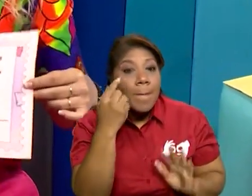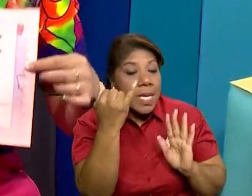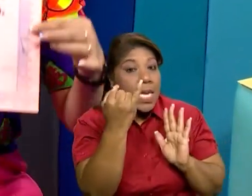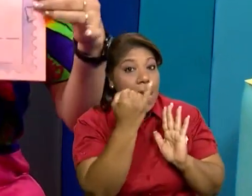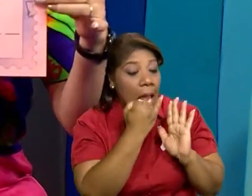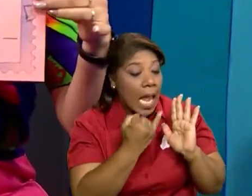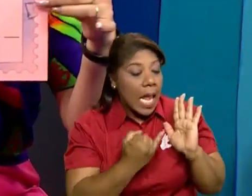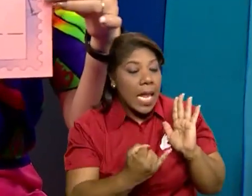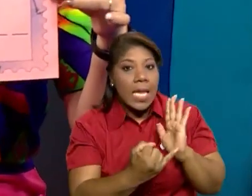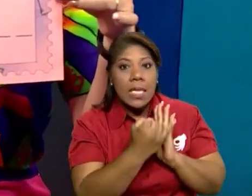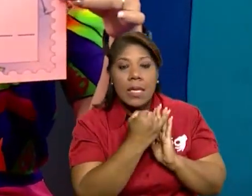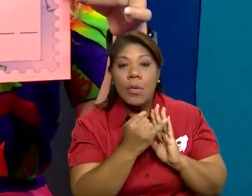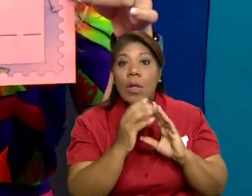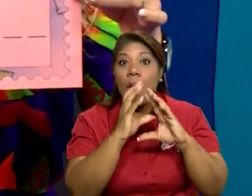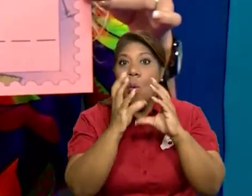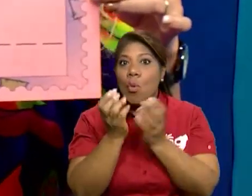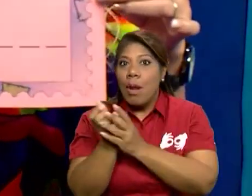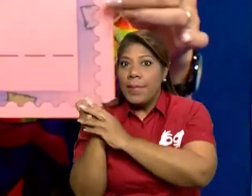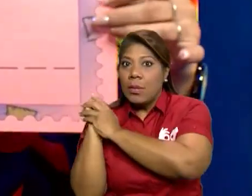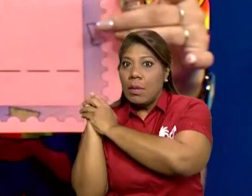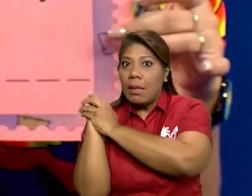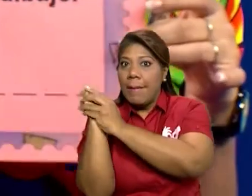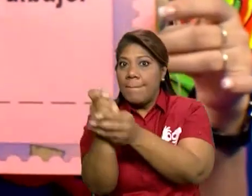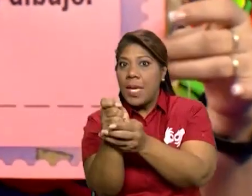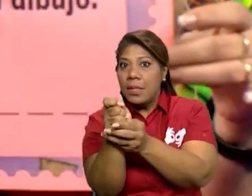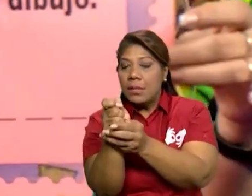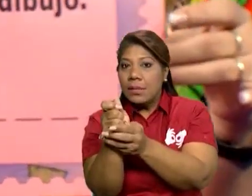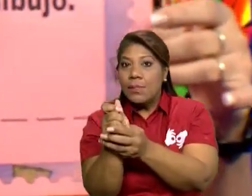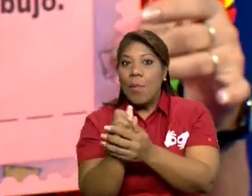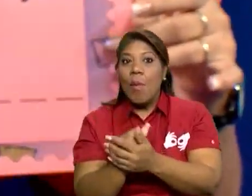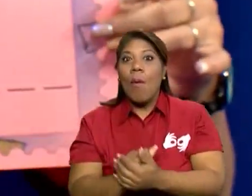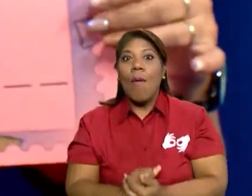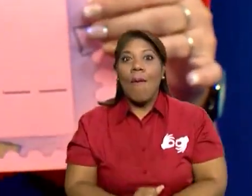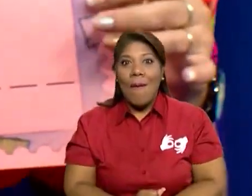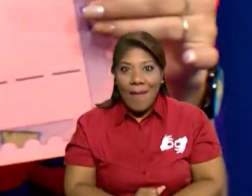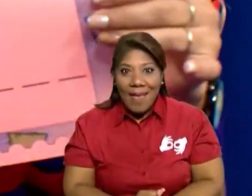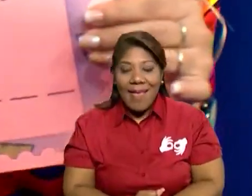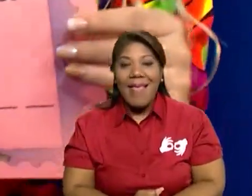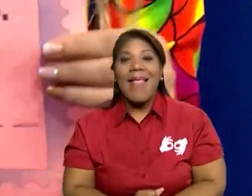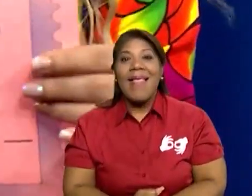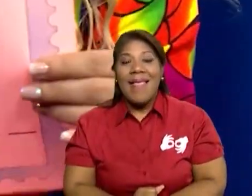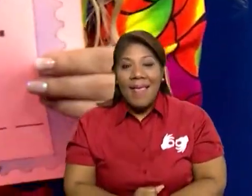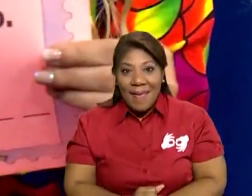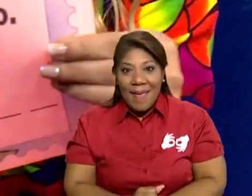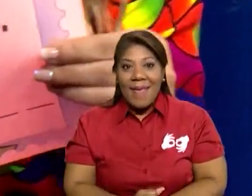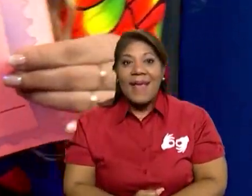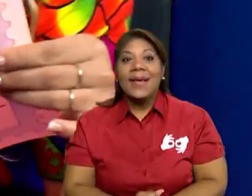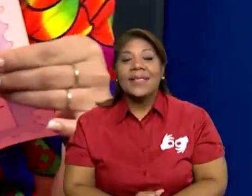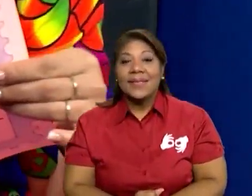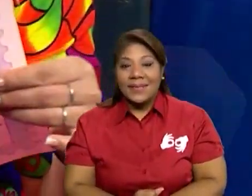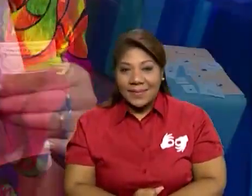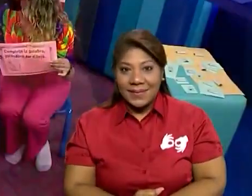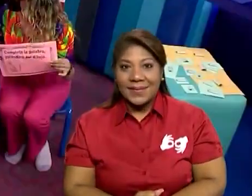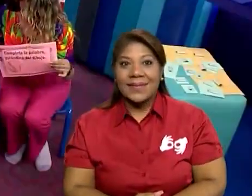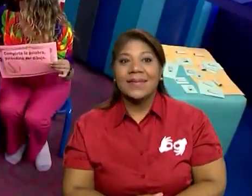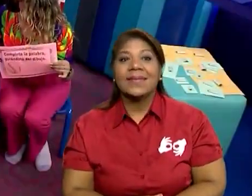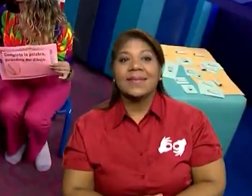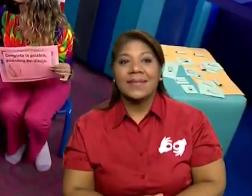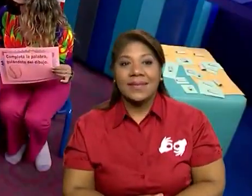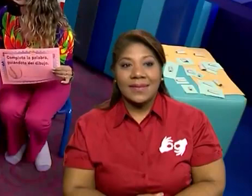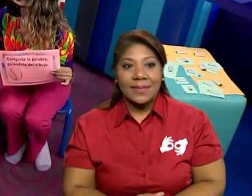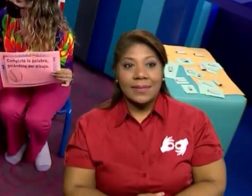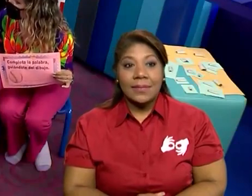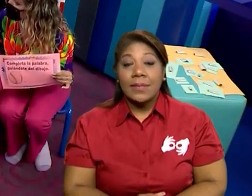¿qué será? Pelota. Una pelota. Vamos a desarrollarla entonces en la casita. ¿Y la suya, maestra?